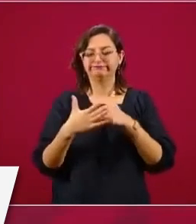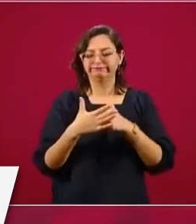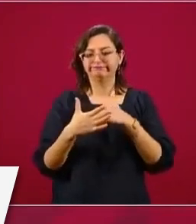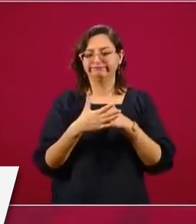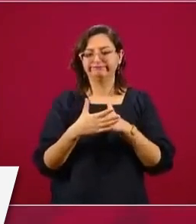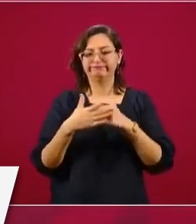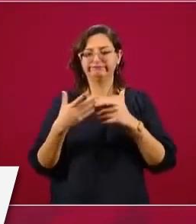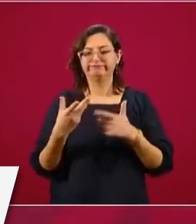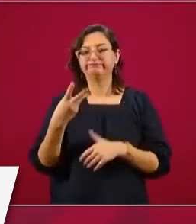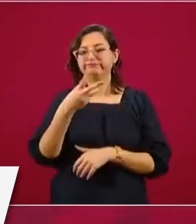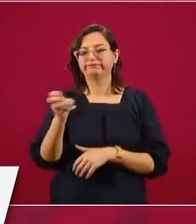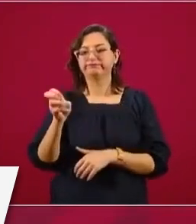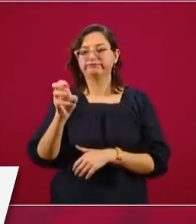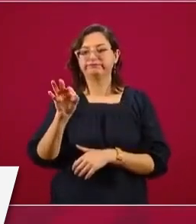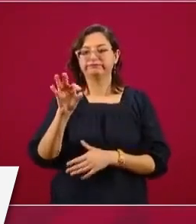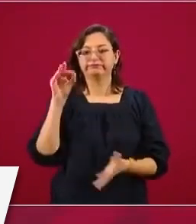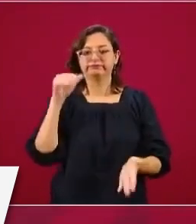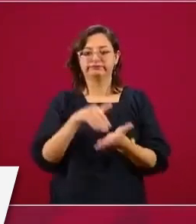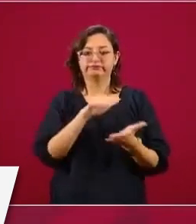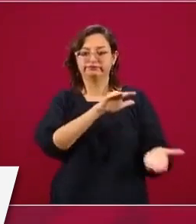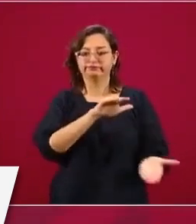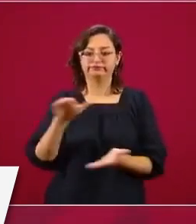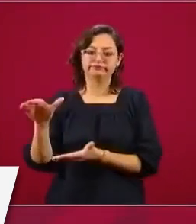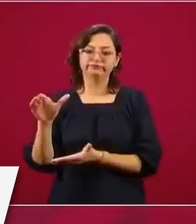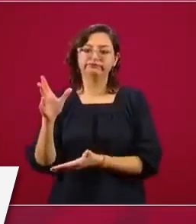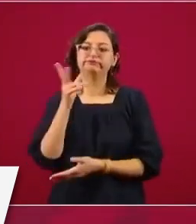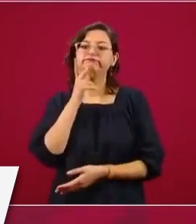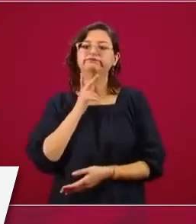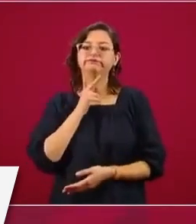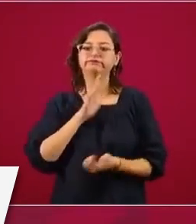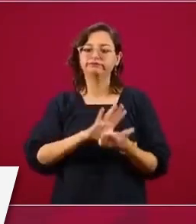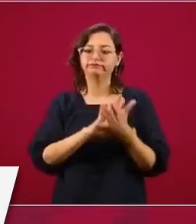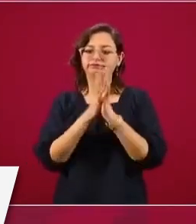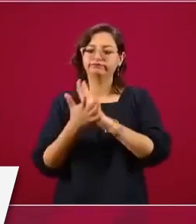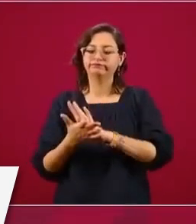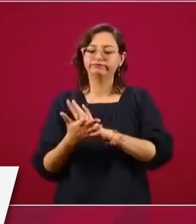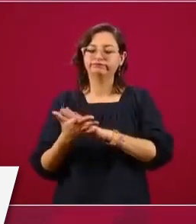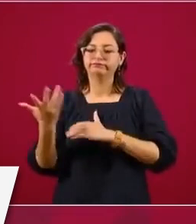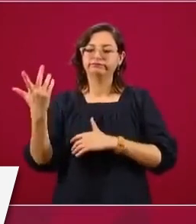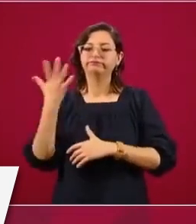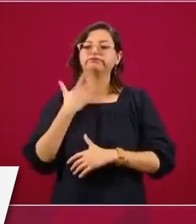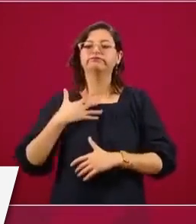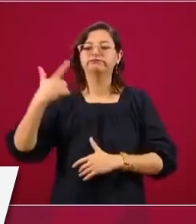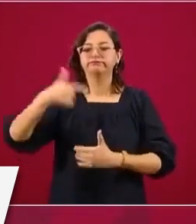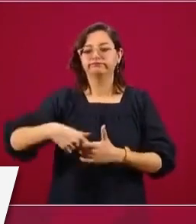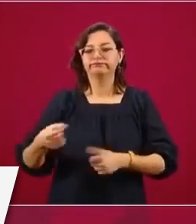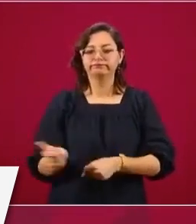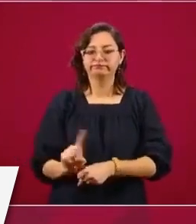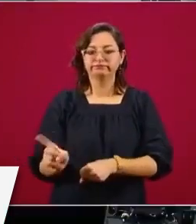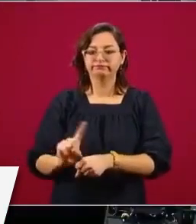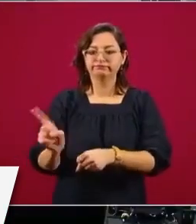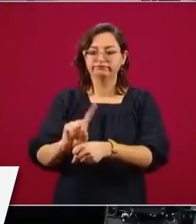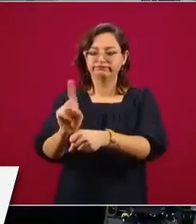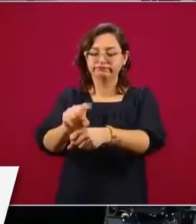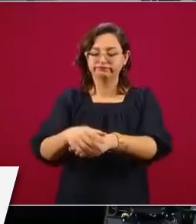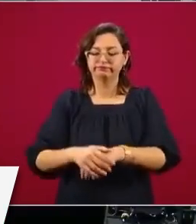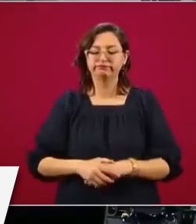340 mil barriles diarios. Esa refinería nos tiene que